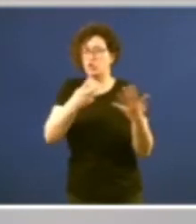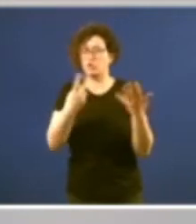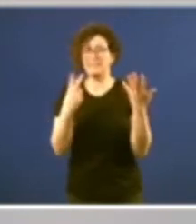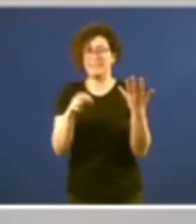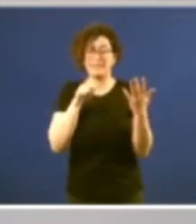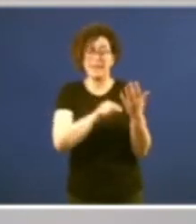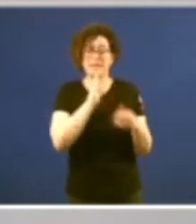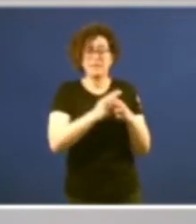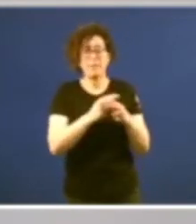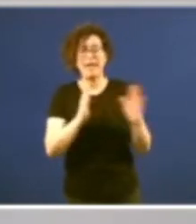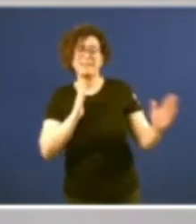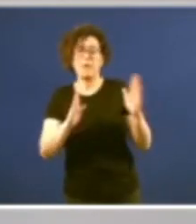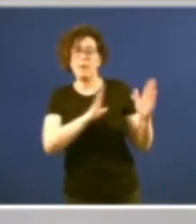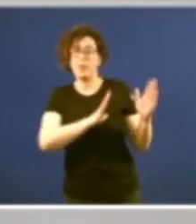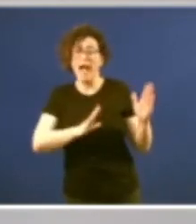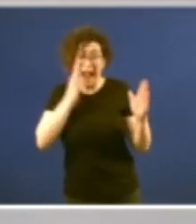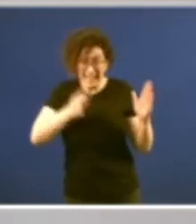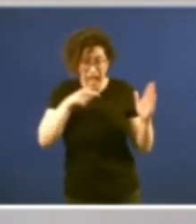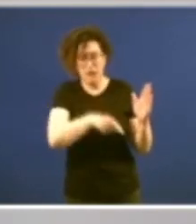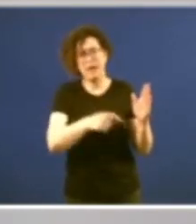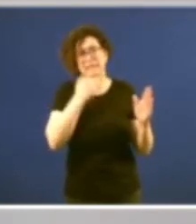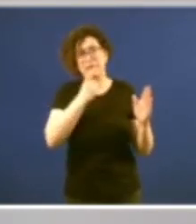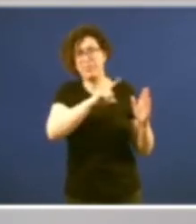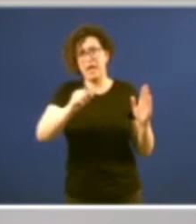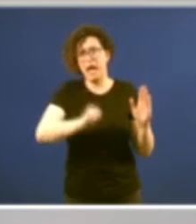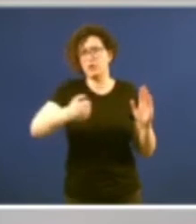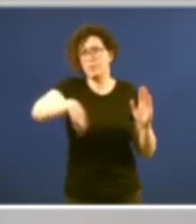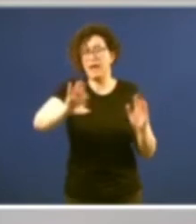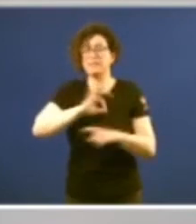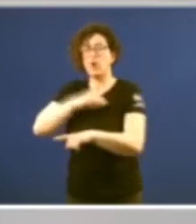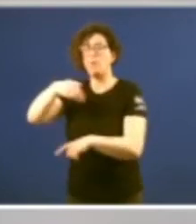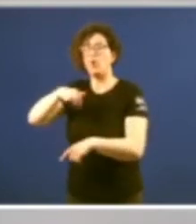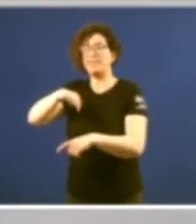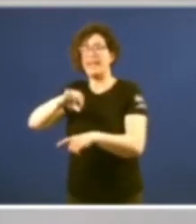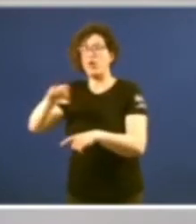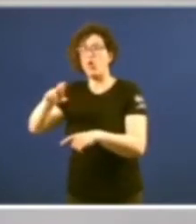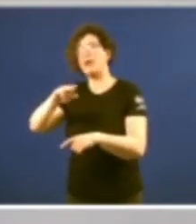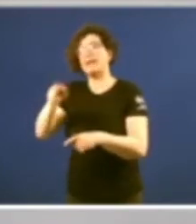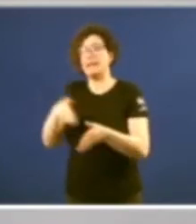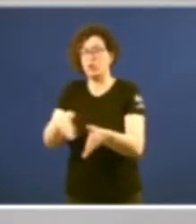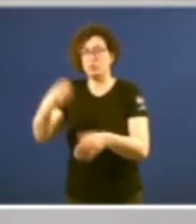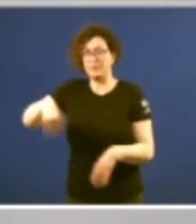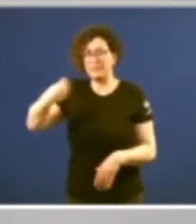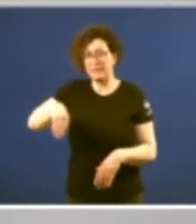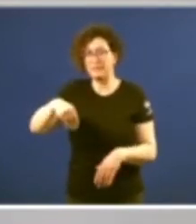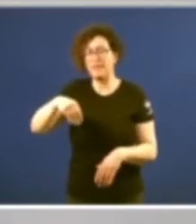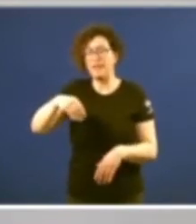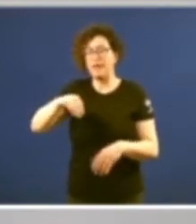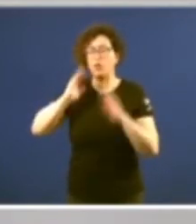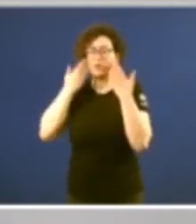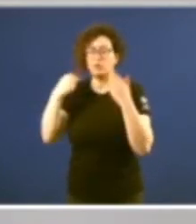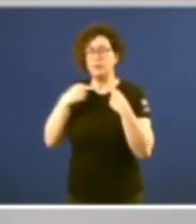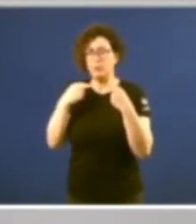en aquella etapa como provisional e durou máis de un siglo. Me refiro ao Sr. Montero Ríos, presidente do Congreso dos Diputados,